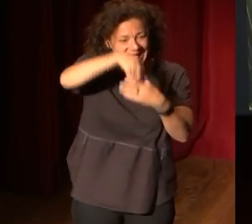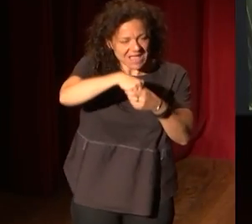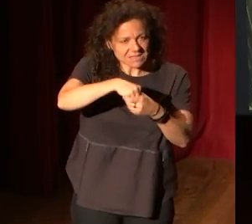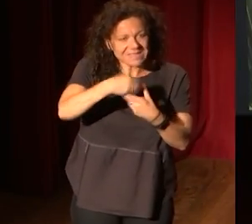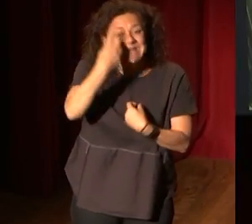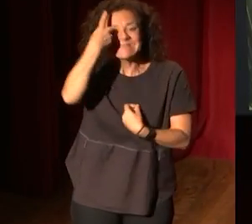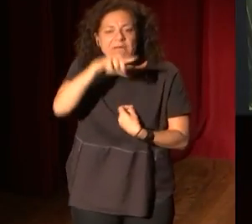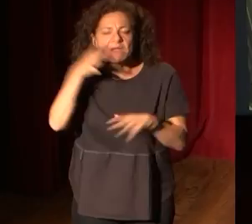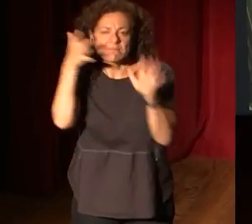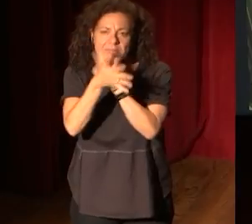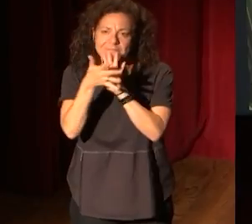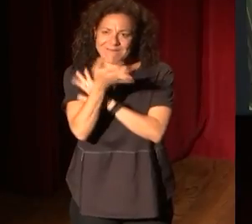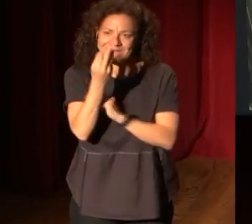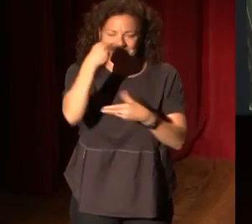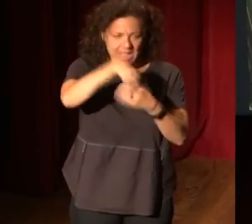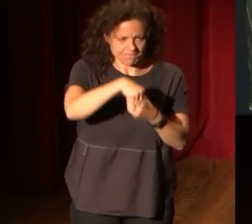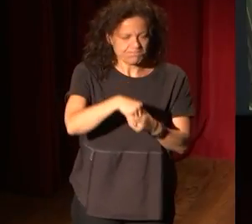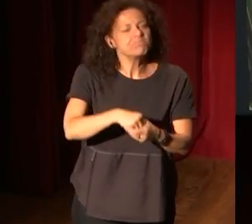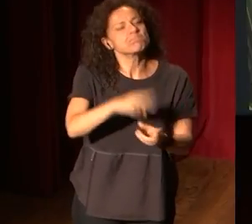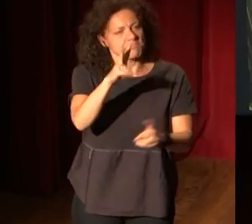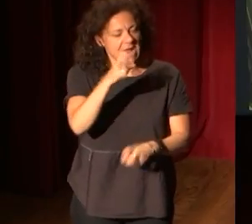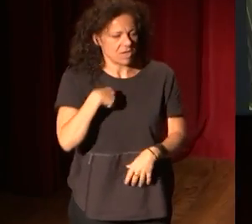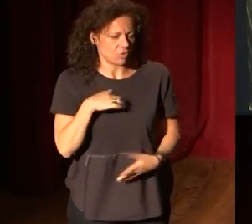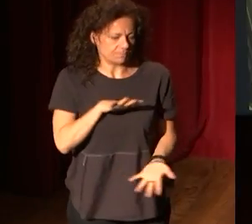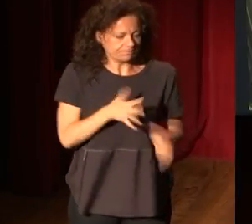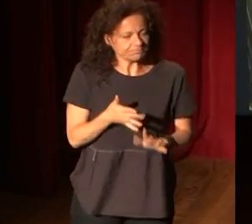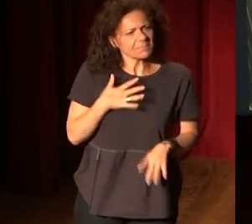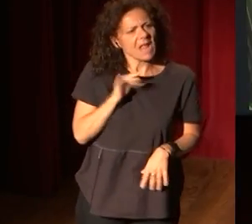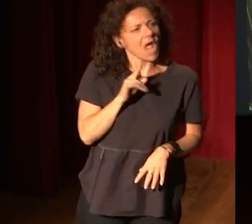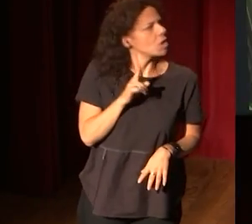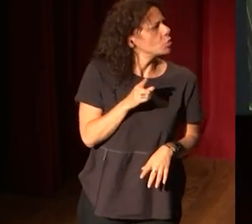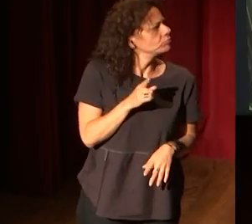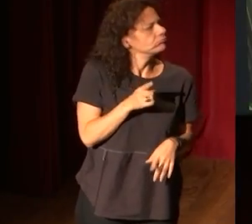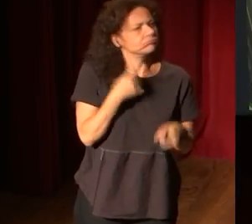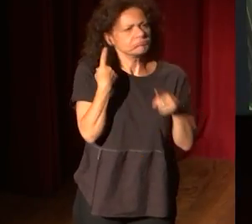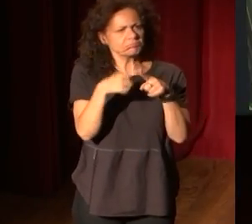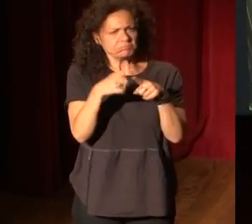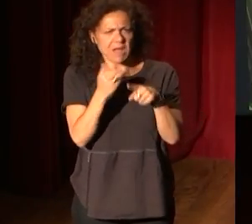contarlo. vale, voy a darle un chance, hay un dispositivo ahí, pero,